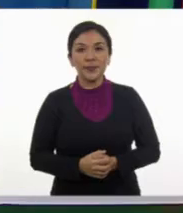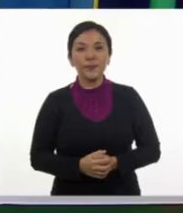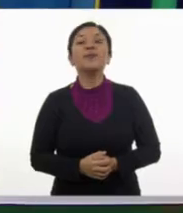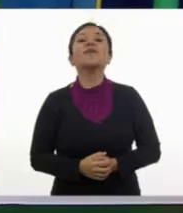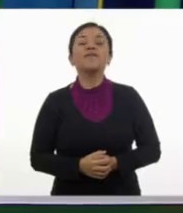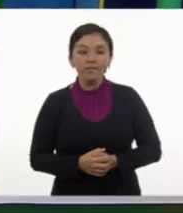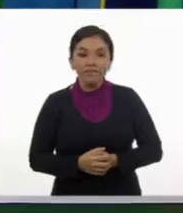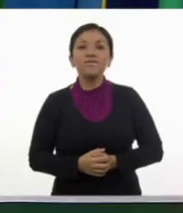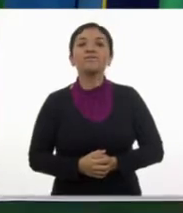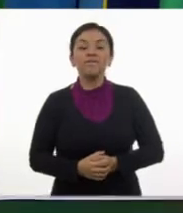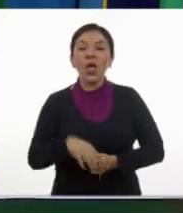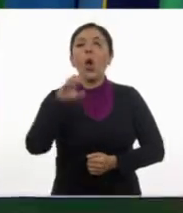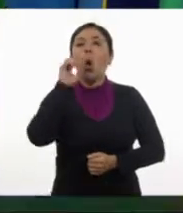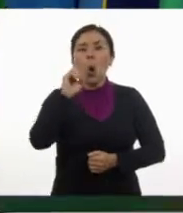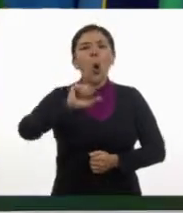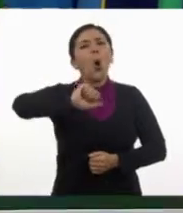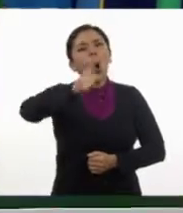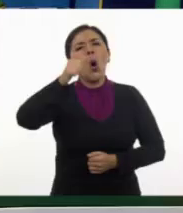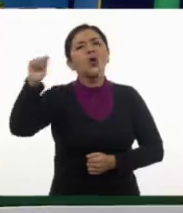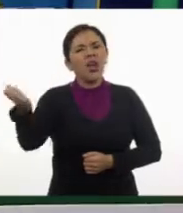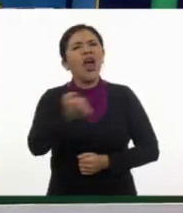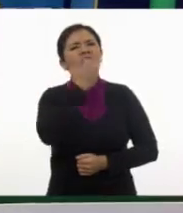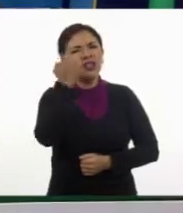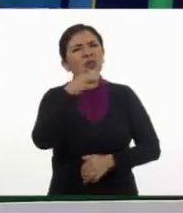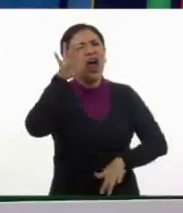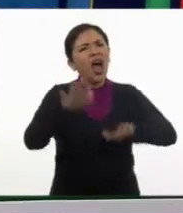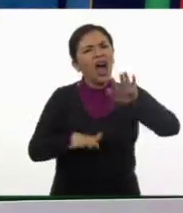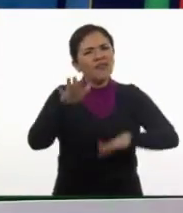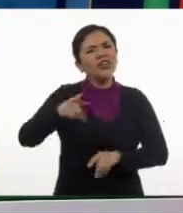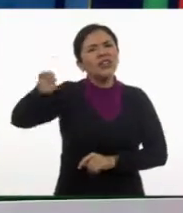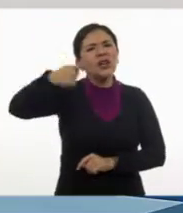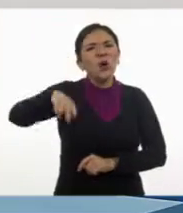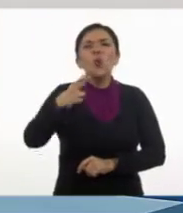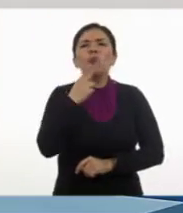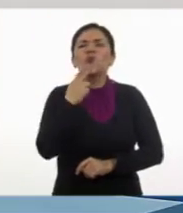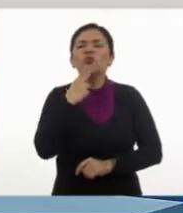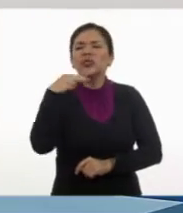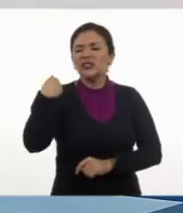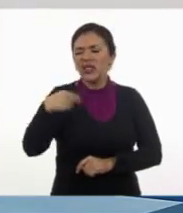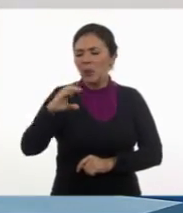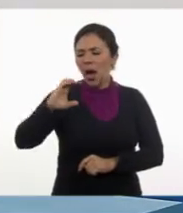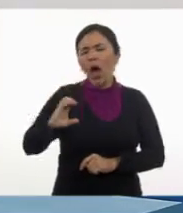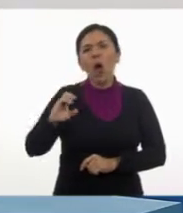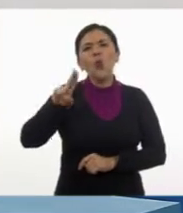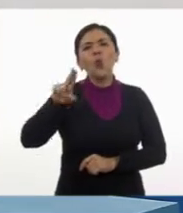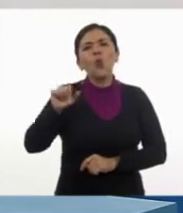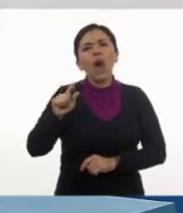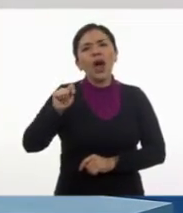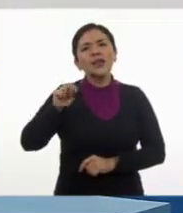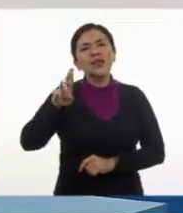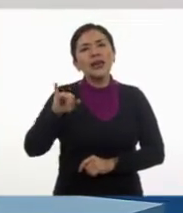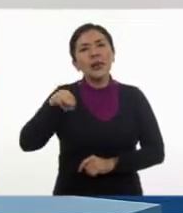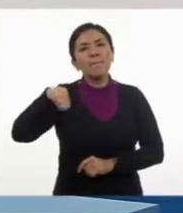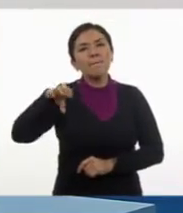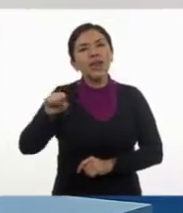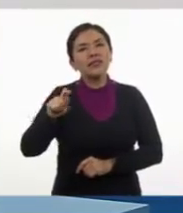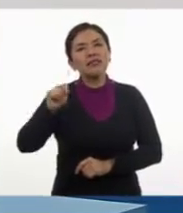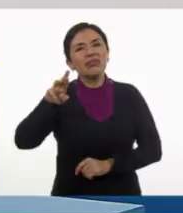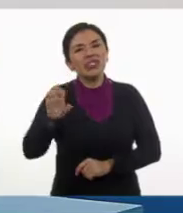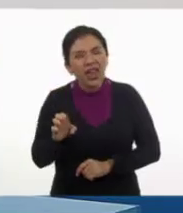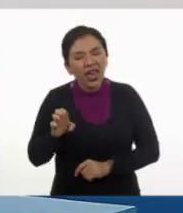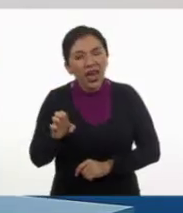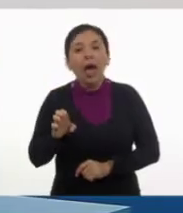Incluso en otras escuelas también emplean cuatrimestres. Es decir, cuatro